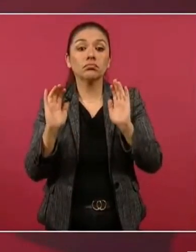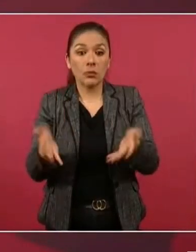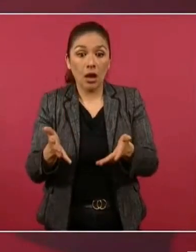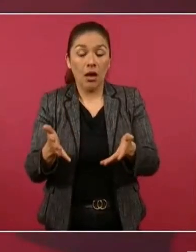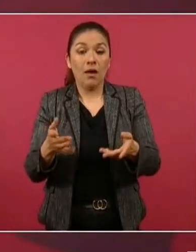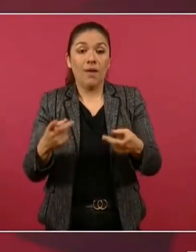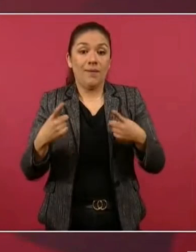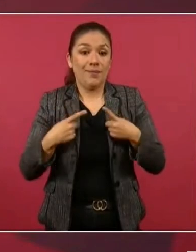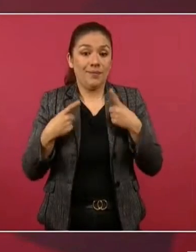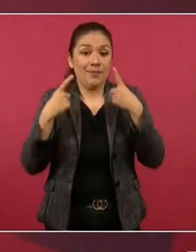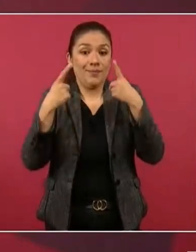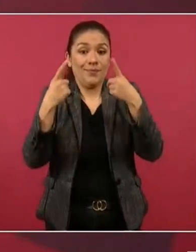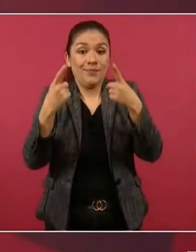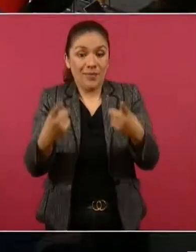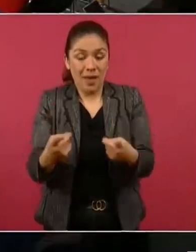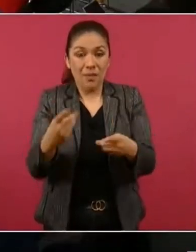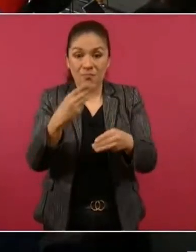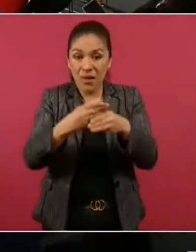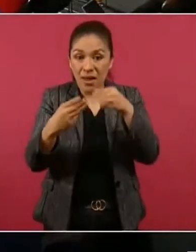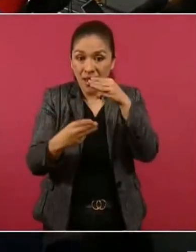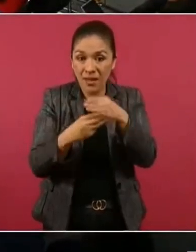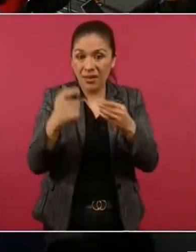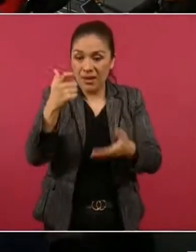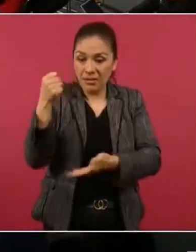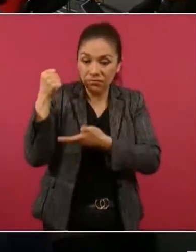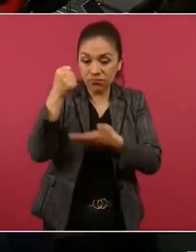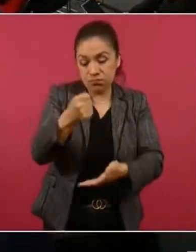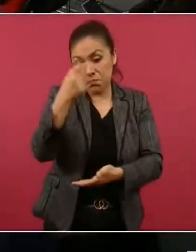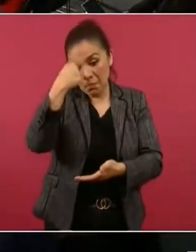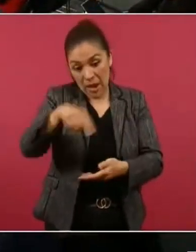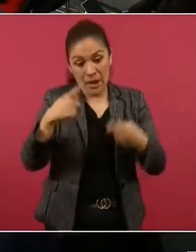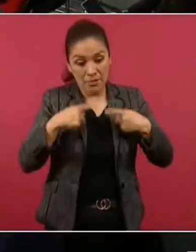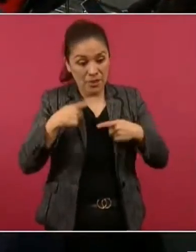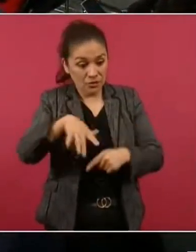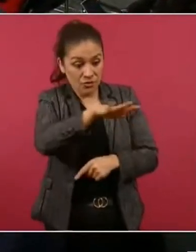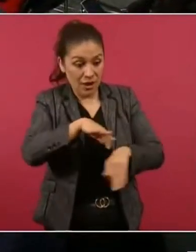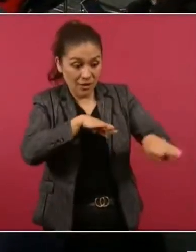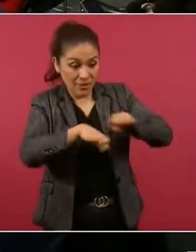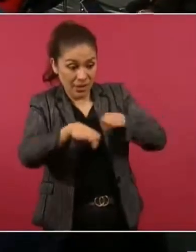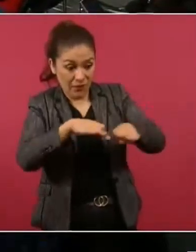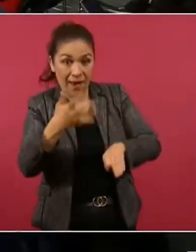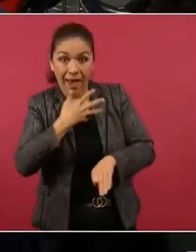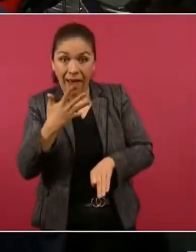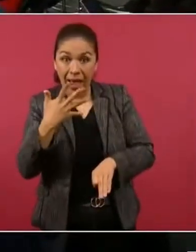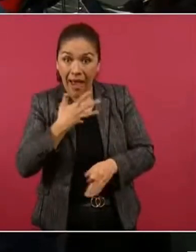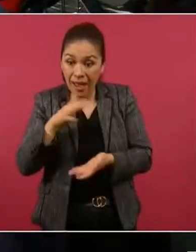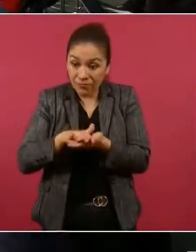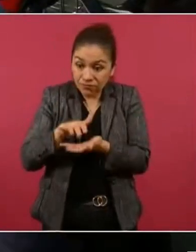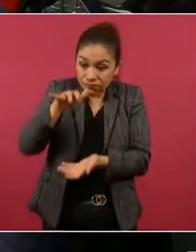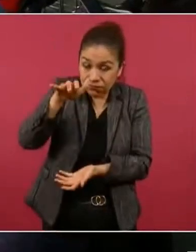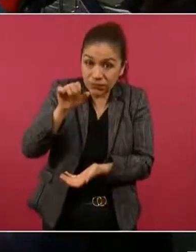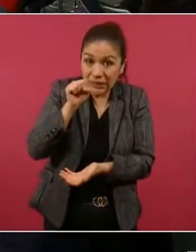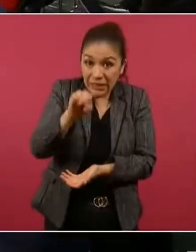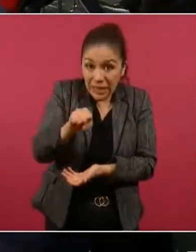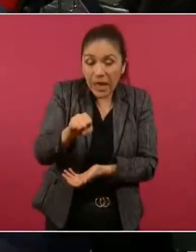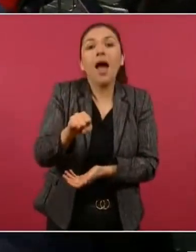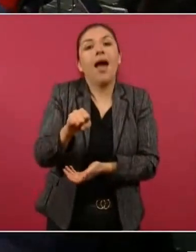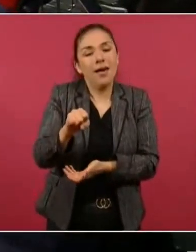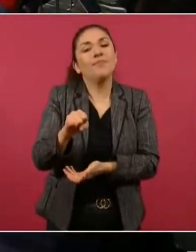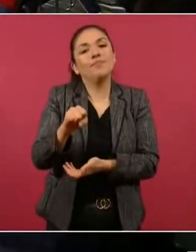entreguen ya los recursos para los trabajadores de mexicana por la